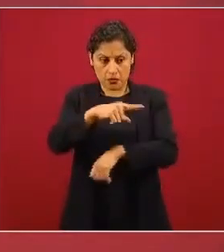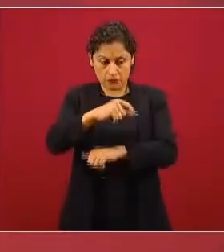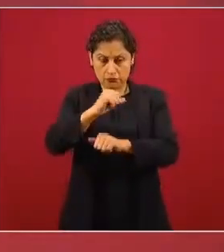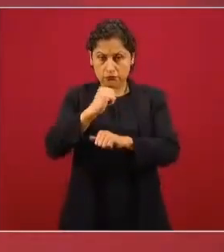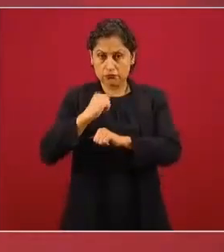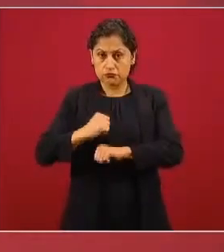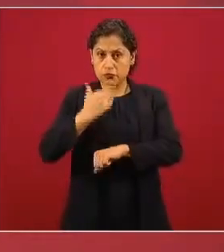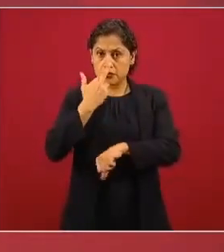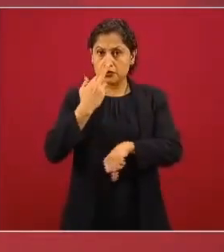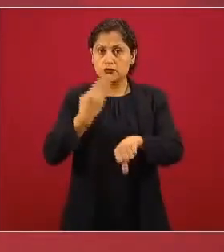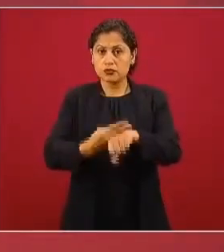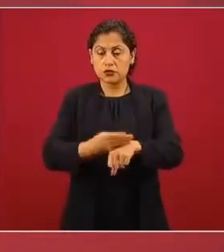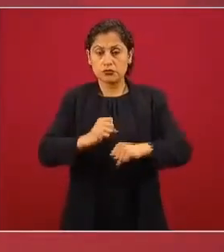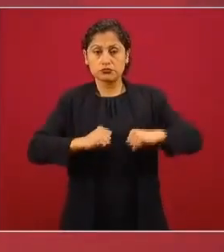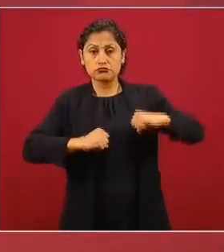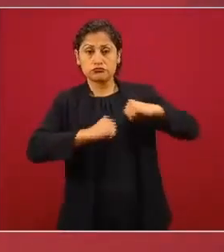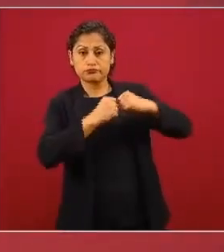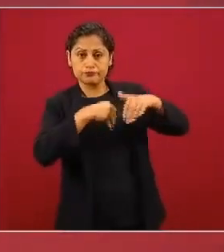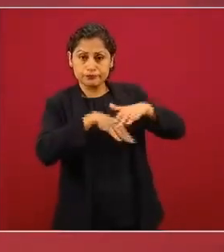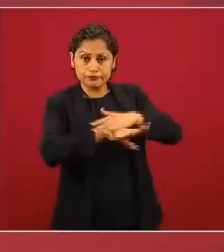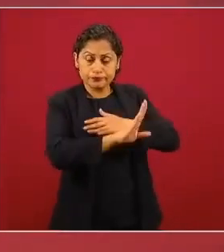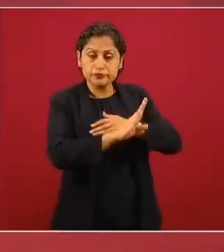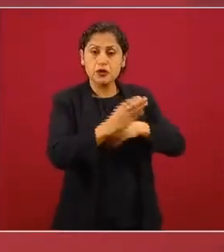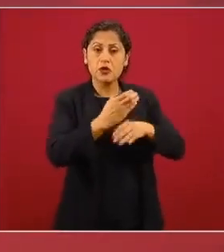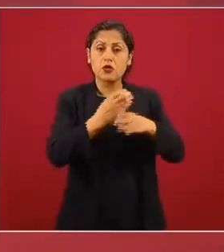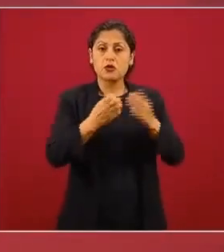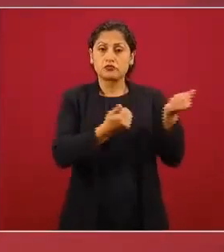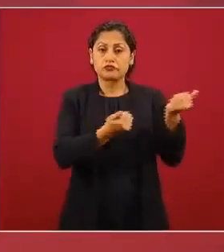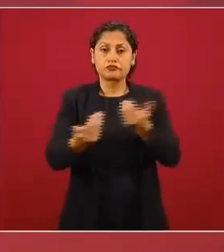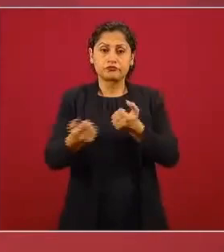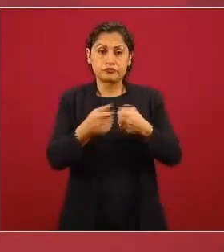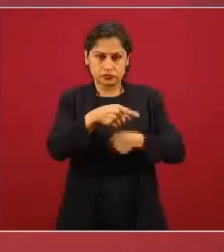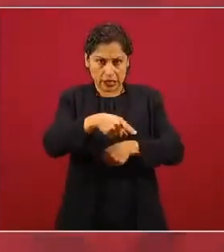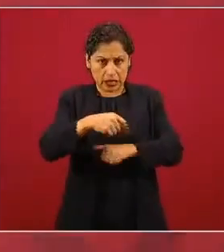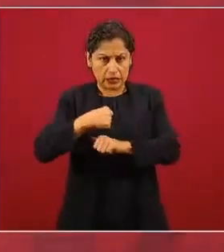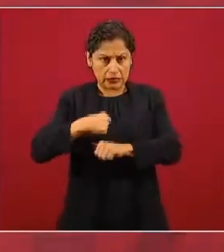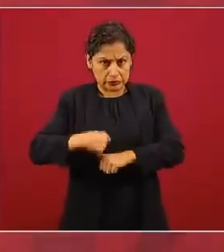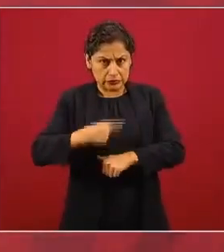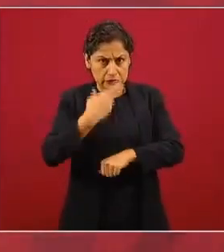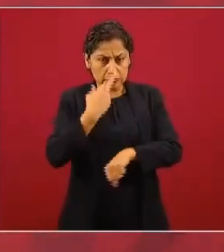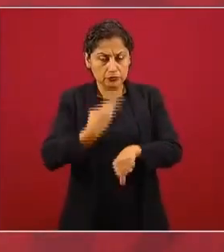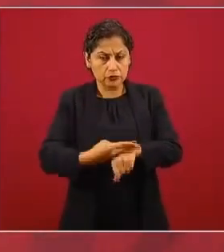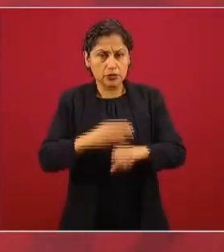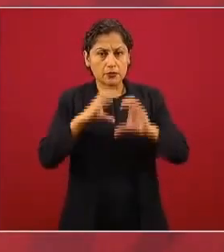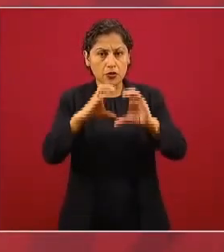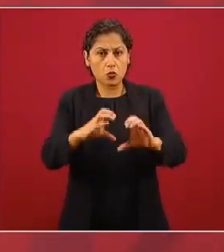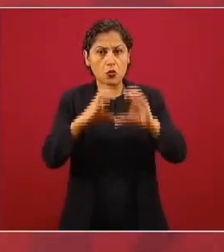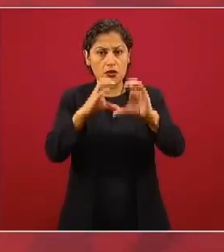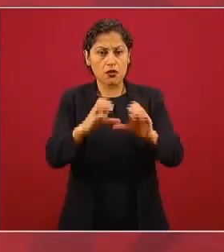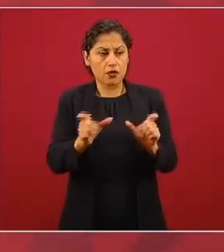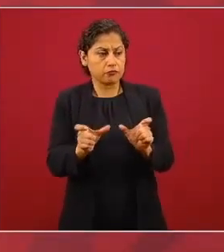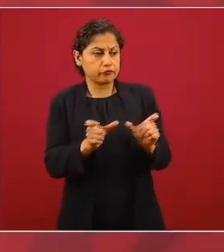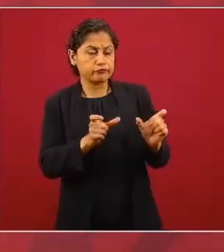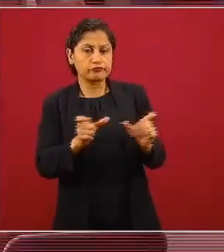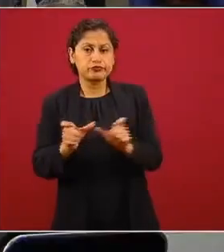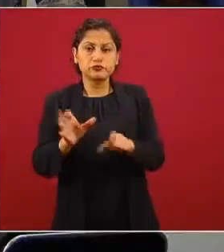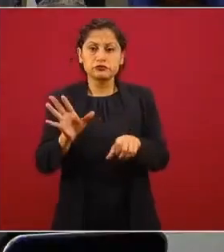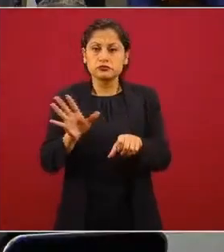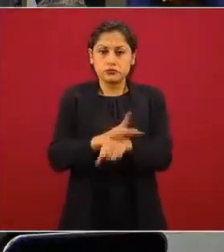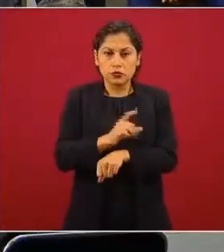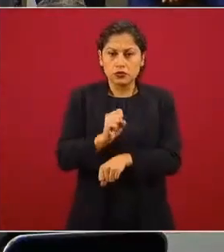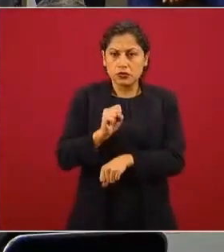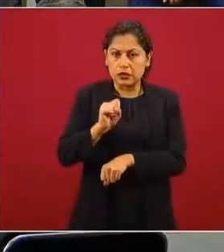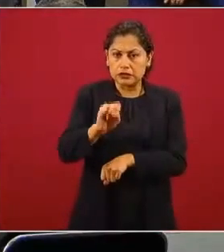hay contrabando, hay corrupción, hay introducción de droga y